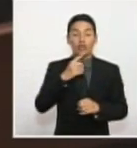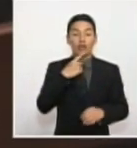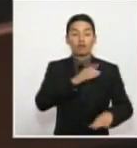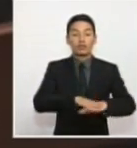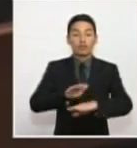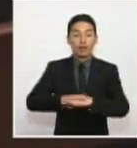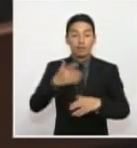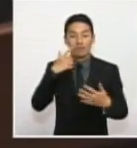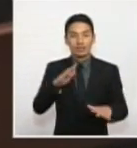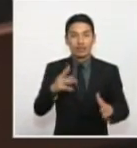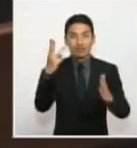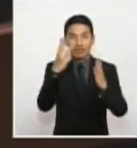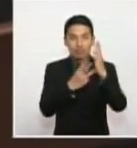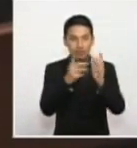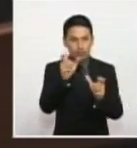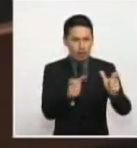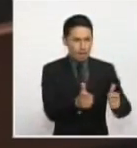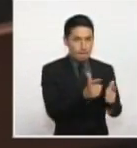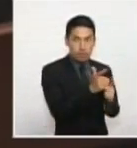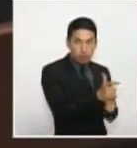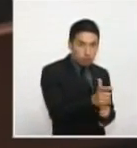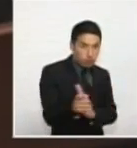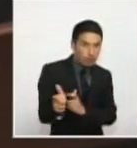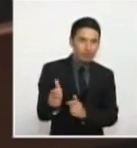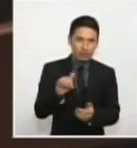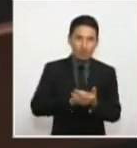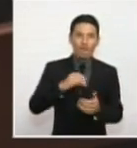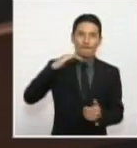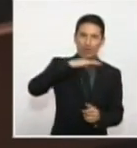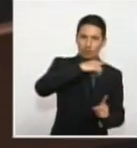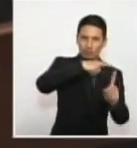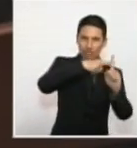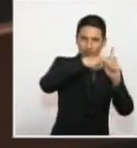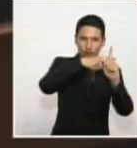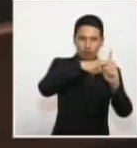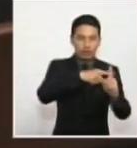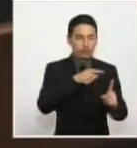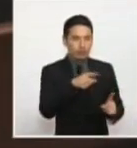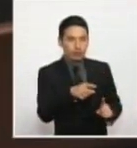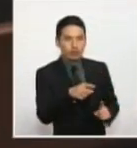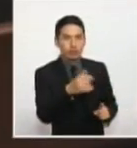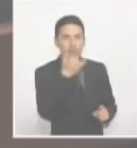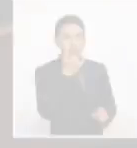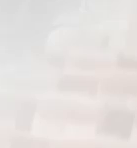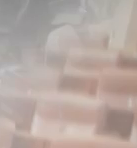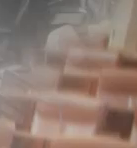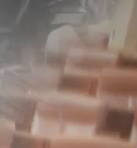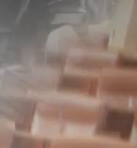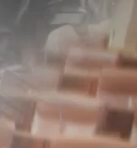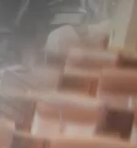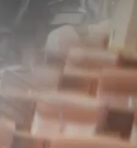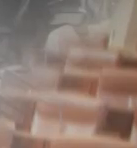estos 3.000 asesinatos, que fueron los falsos positivos, vayan a quedar en la impunidad.